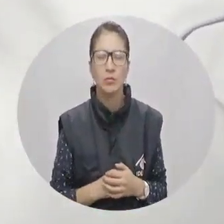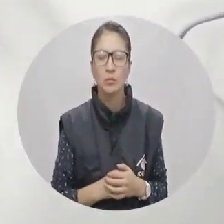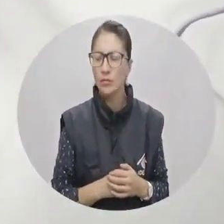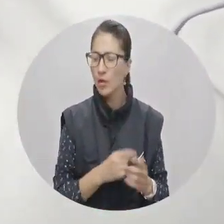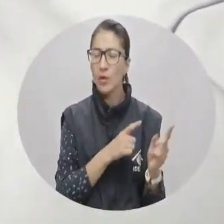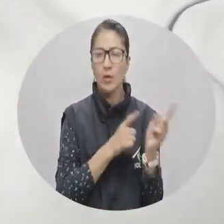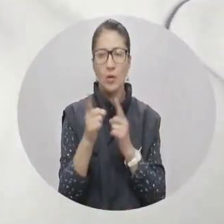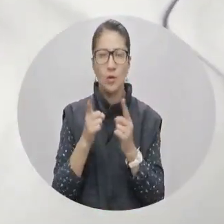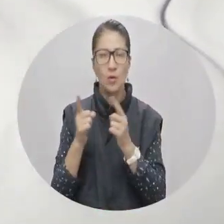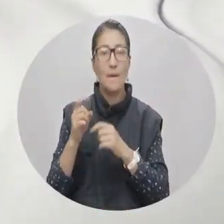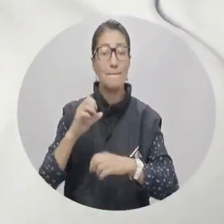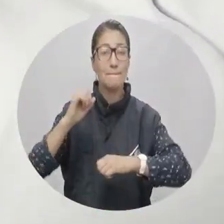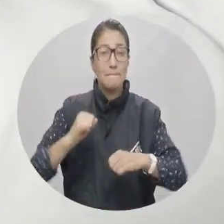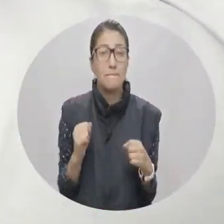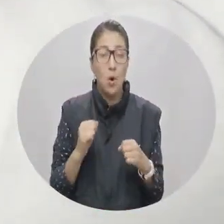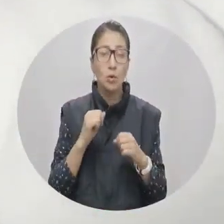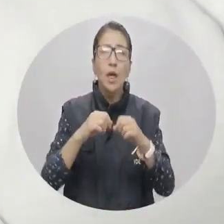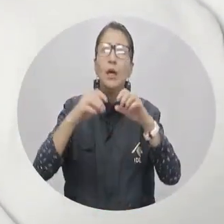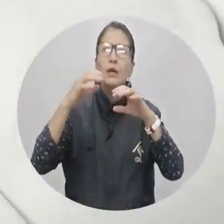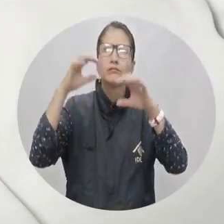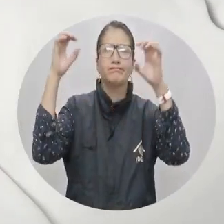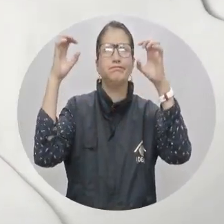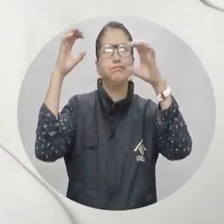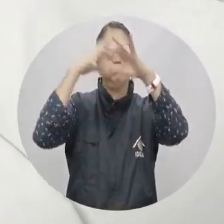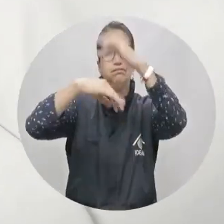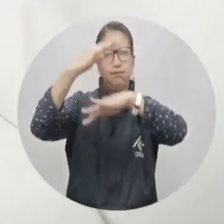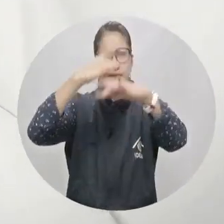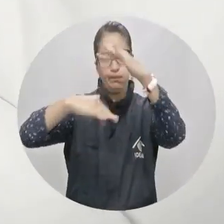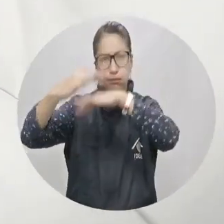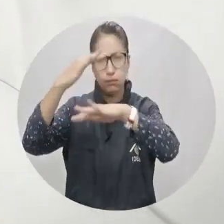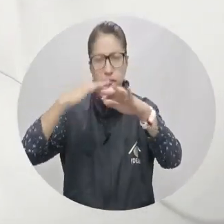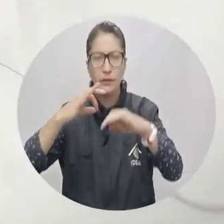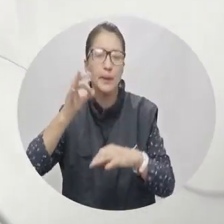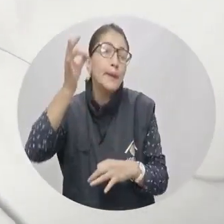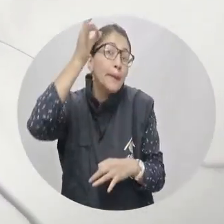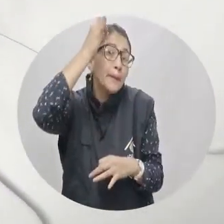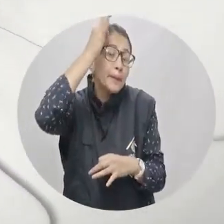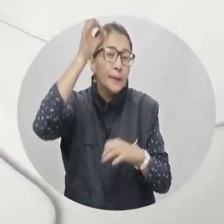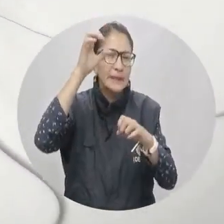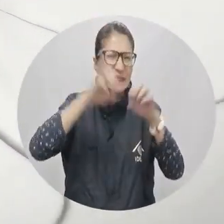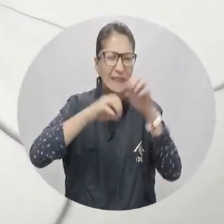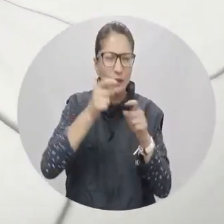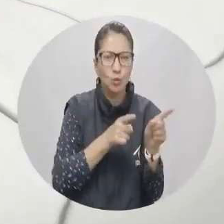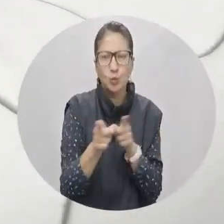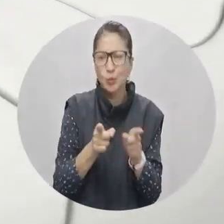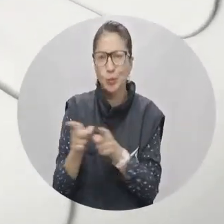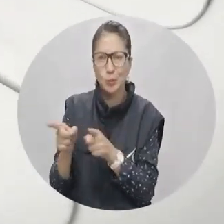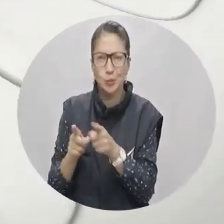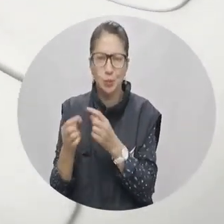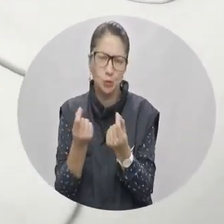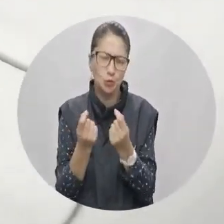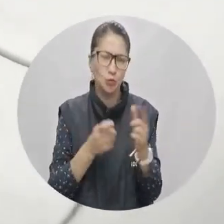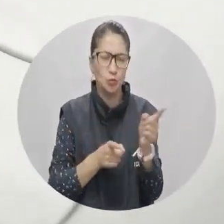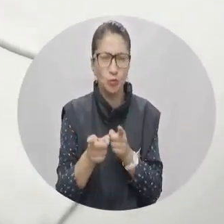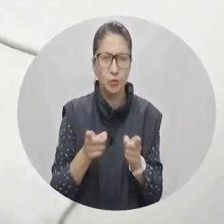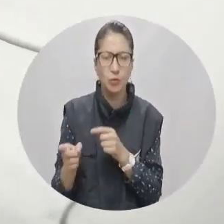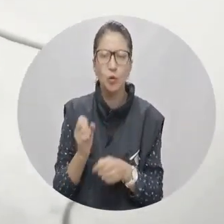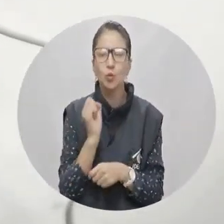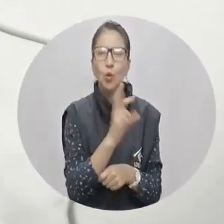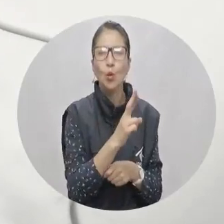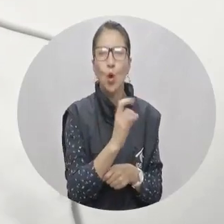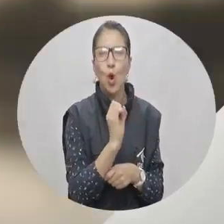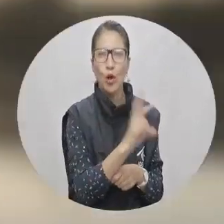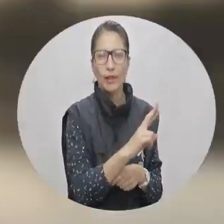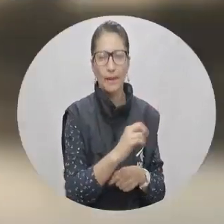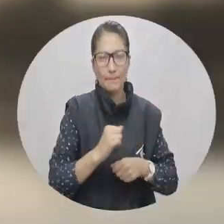Durante la mañana Bogotá habrá presencia de cadenas de nubes y no sorprenderán pequeñas lluvias localizadas al suroriente capitalino.